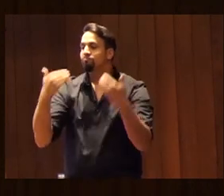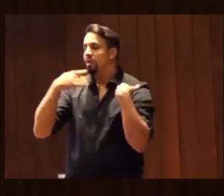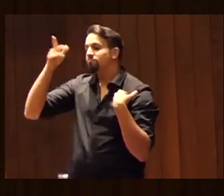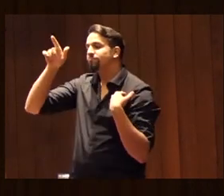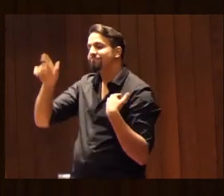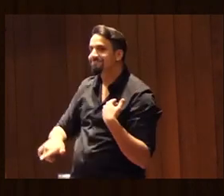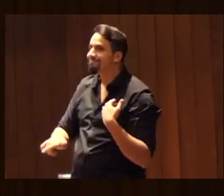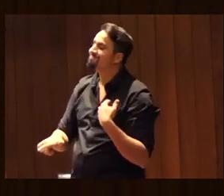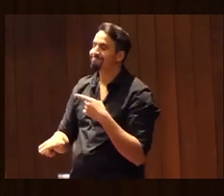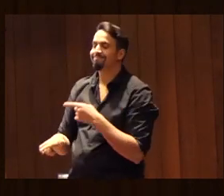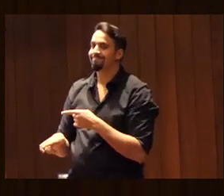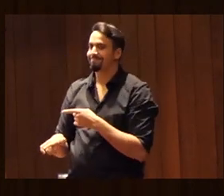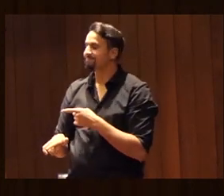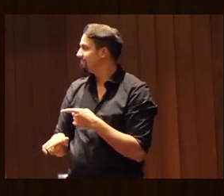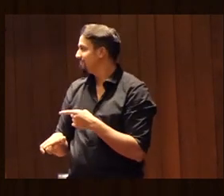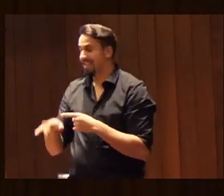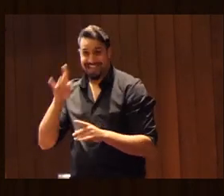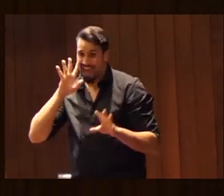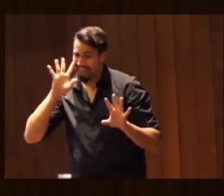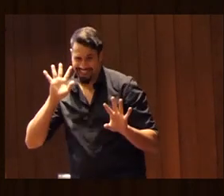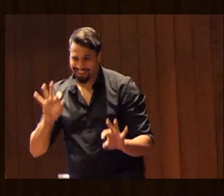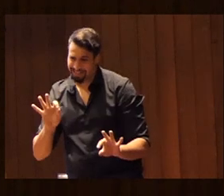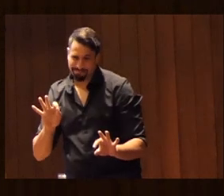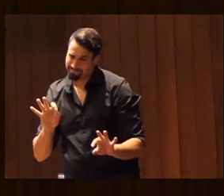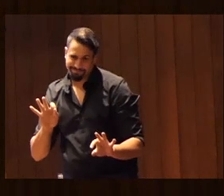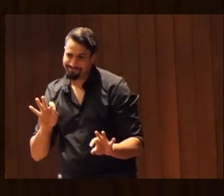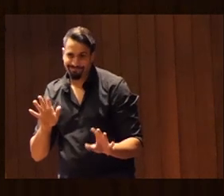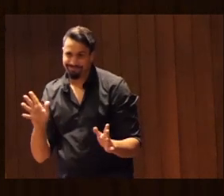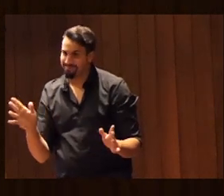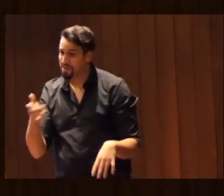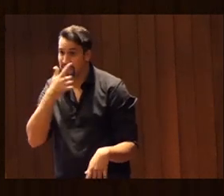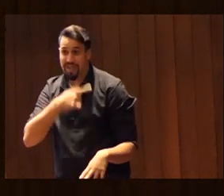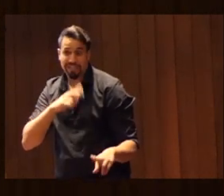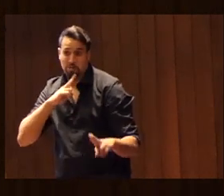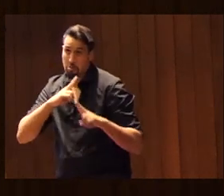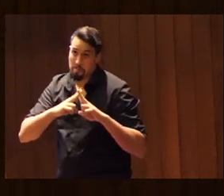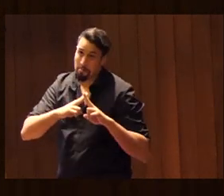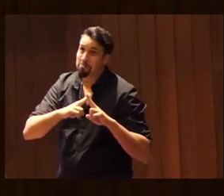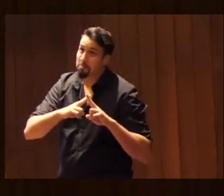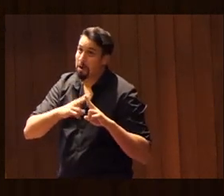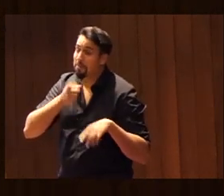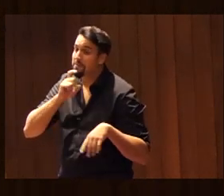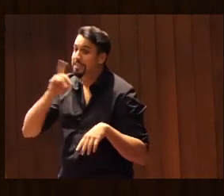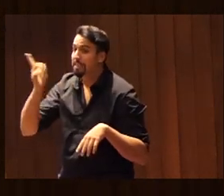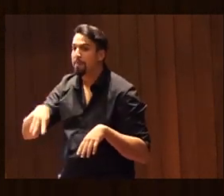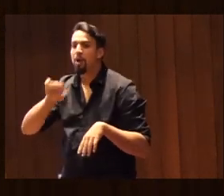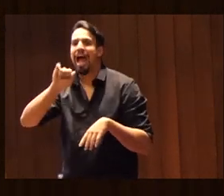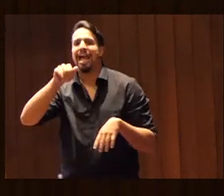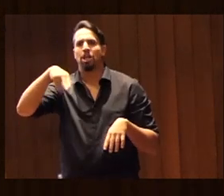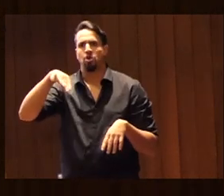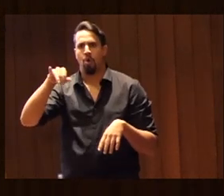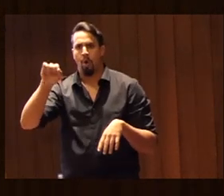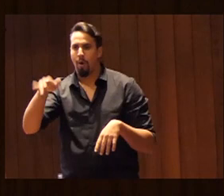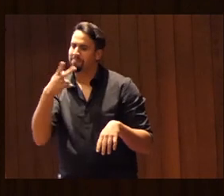alguien que es tan fácil de nombrarla como difícil, porque Ainhoa Surmendi